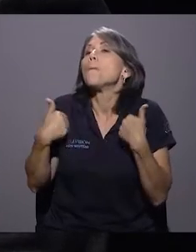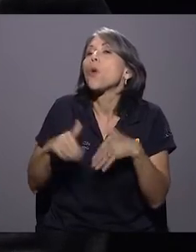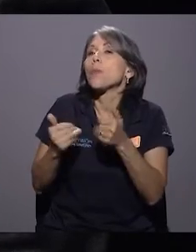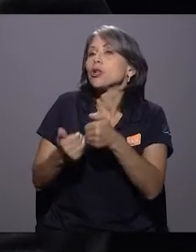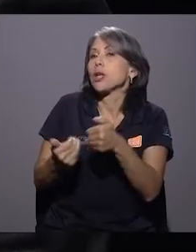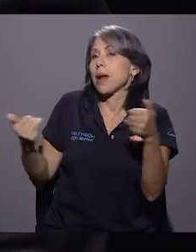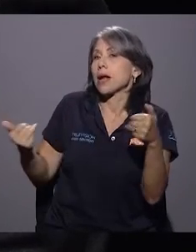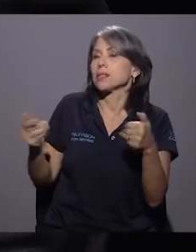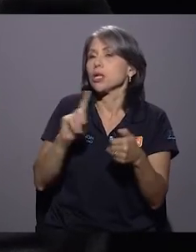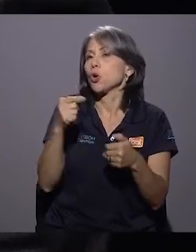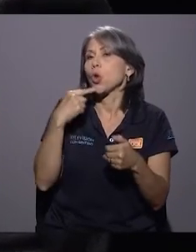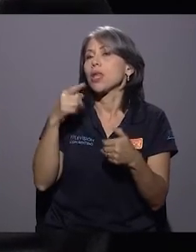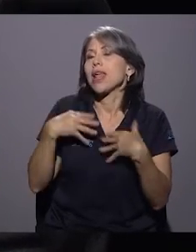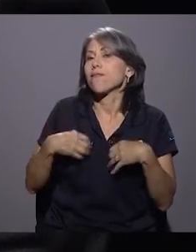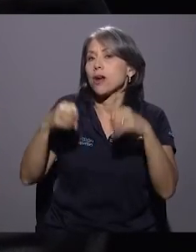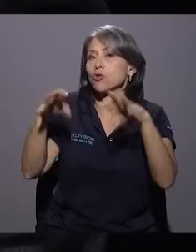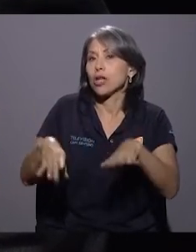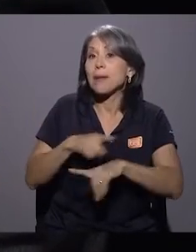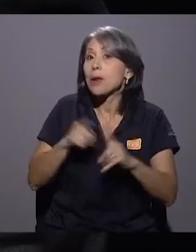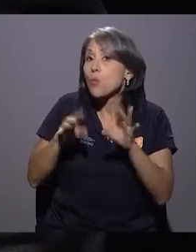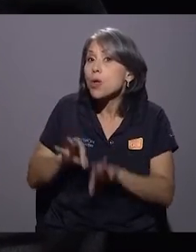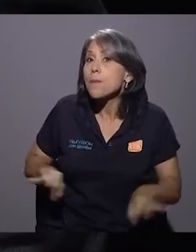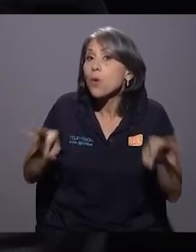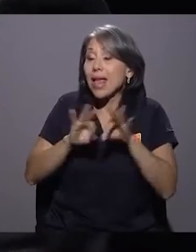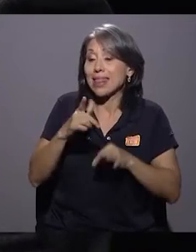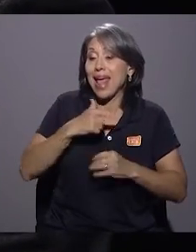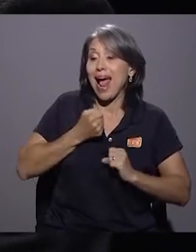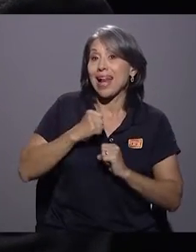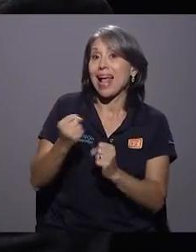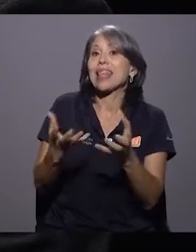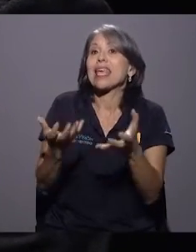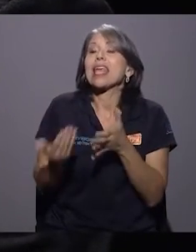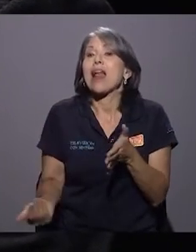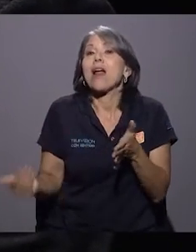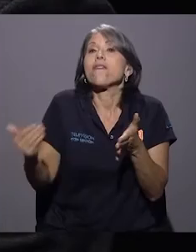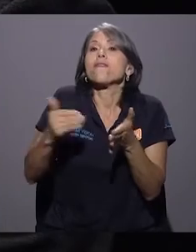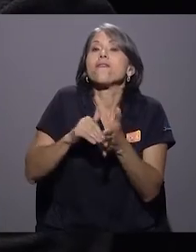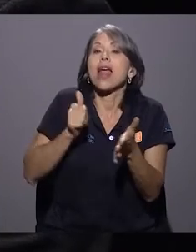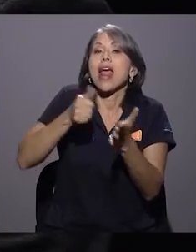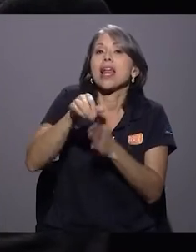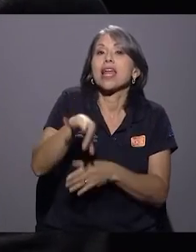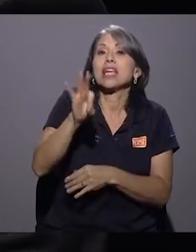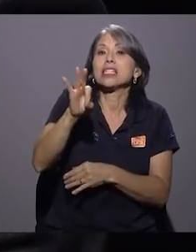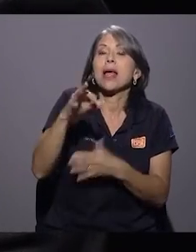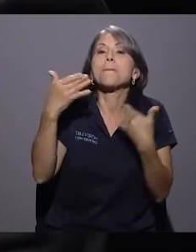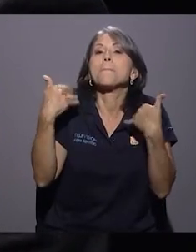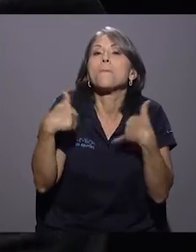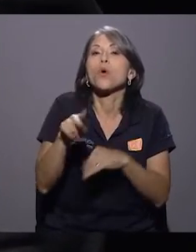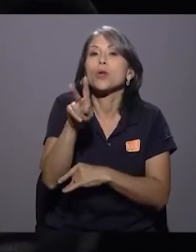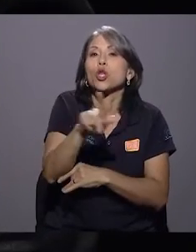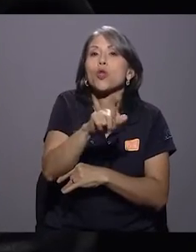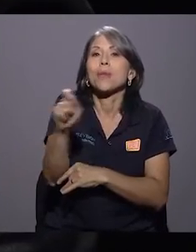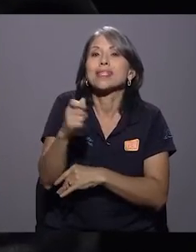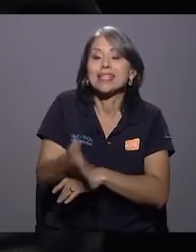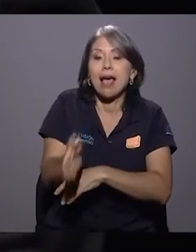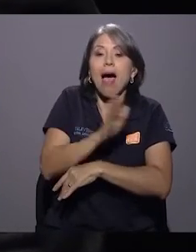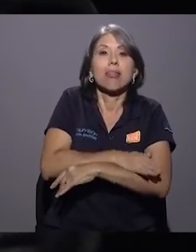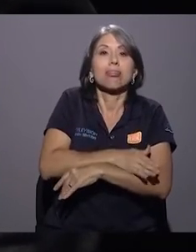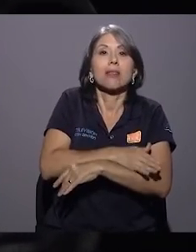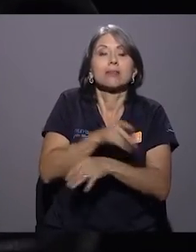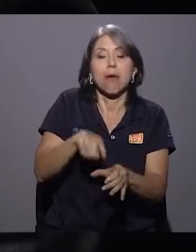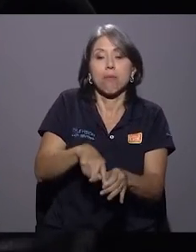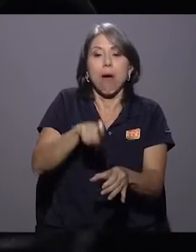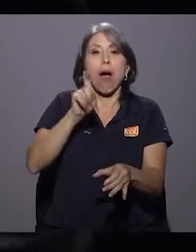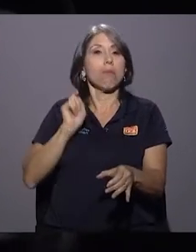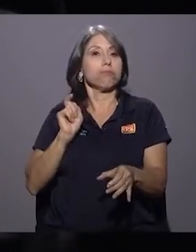sí es importante que el alcalde que quiera reelegirse por lo menos dos meses antes de la elección se separe del cargo sin gozo de